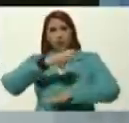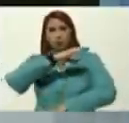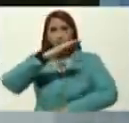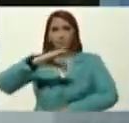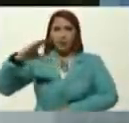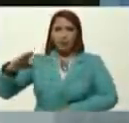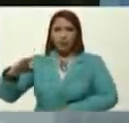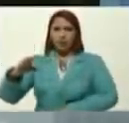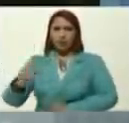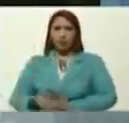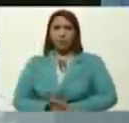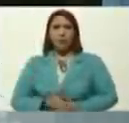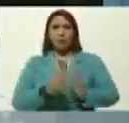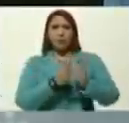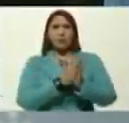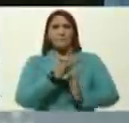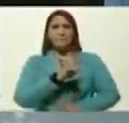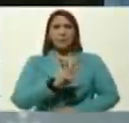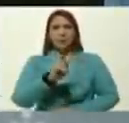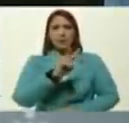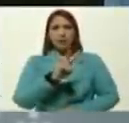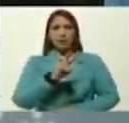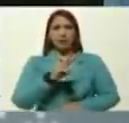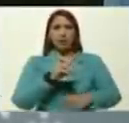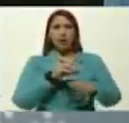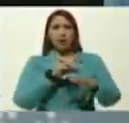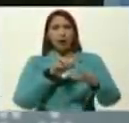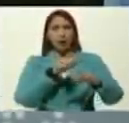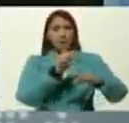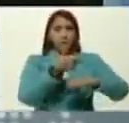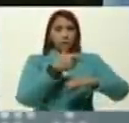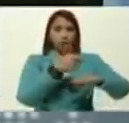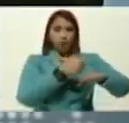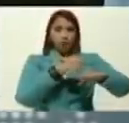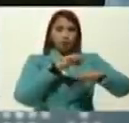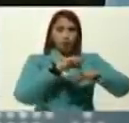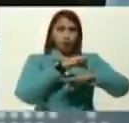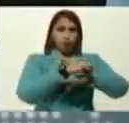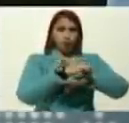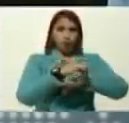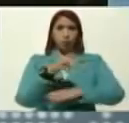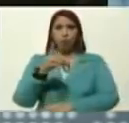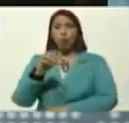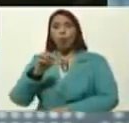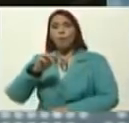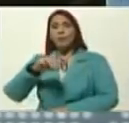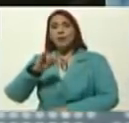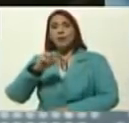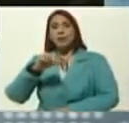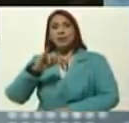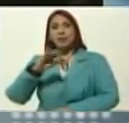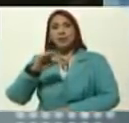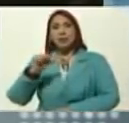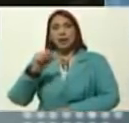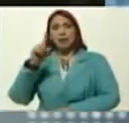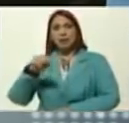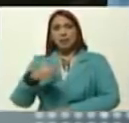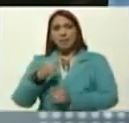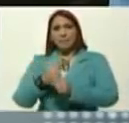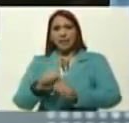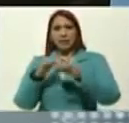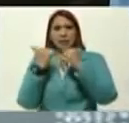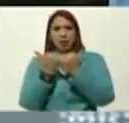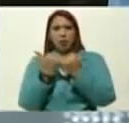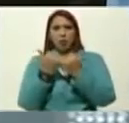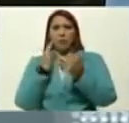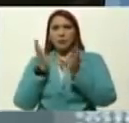de San Vicente y las Granadinas, de Dominica, en la salón de espera, tuvimos conversaciones, con todos los presidentes que